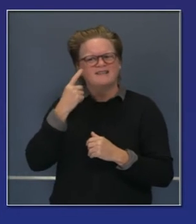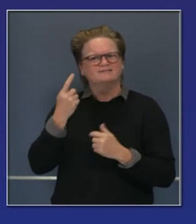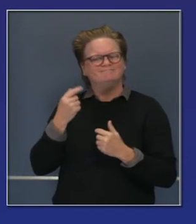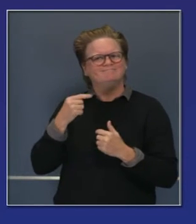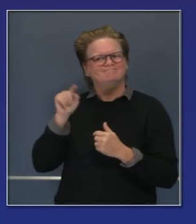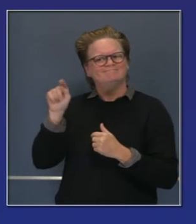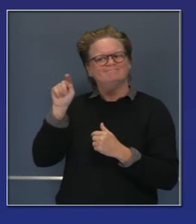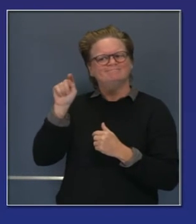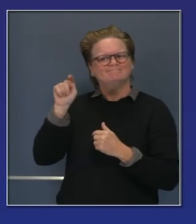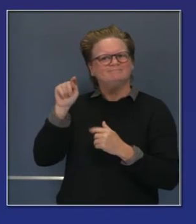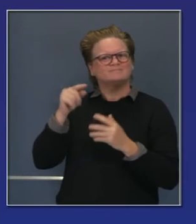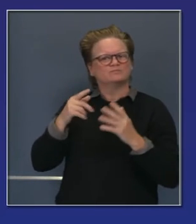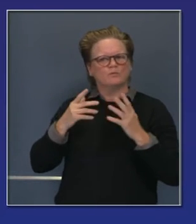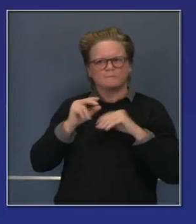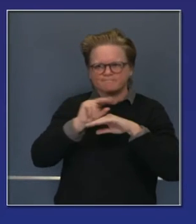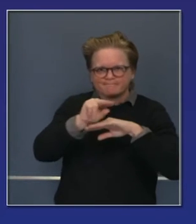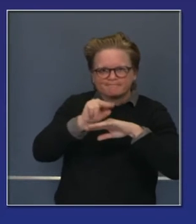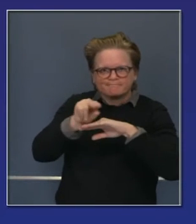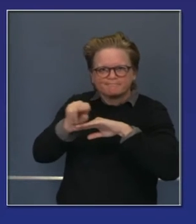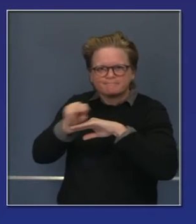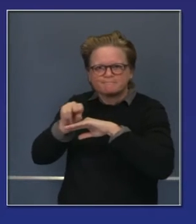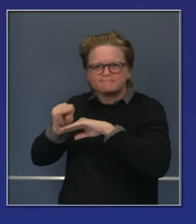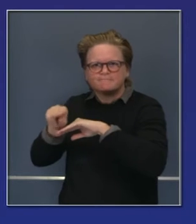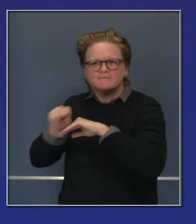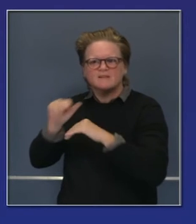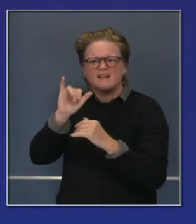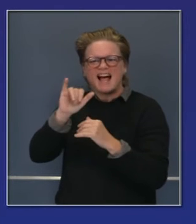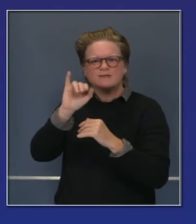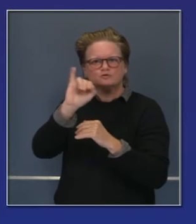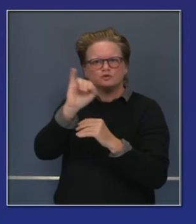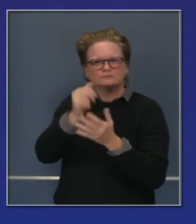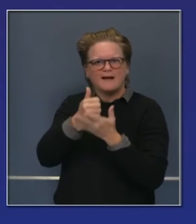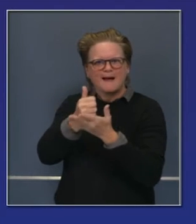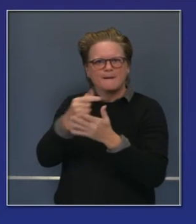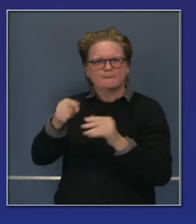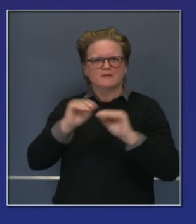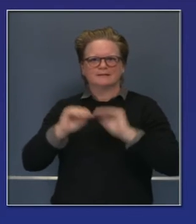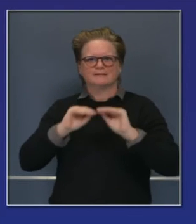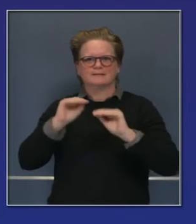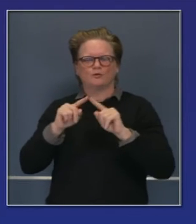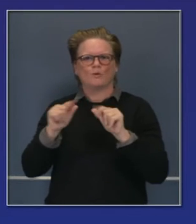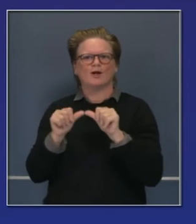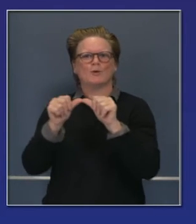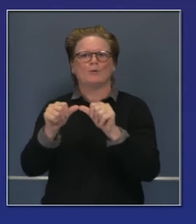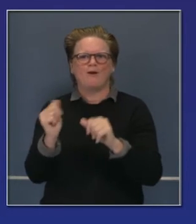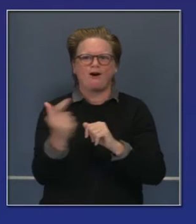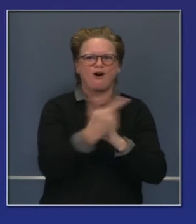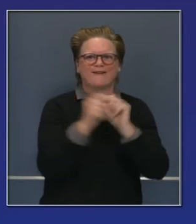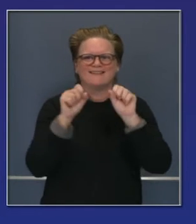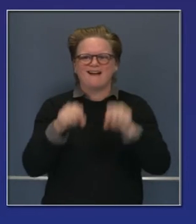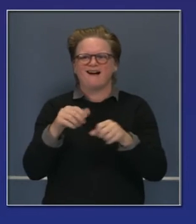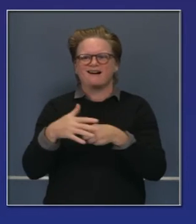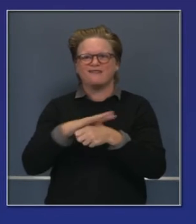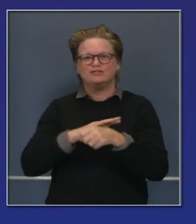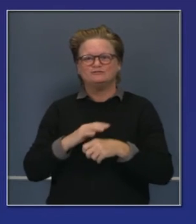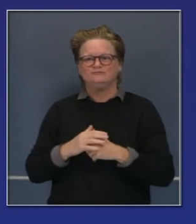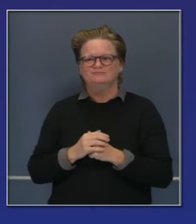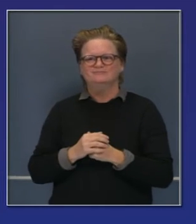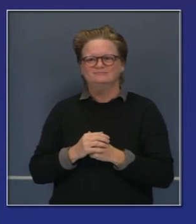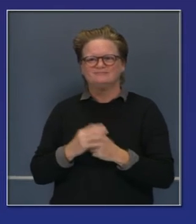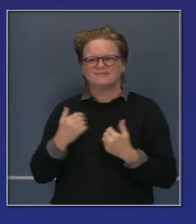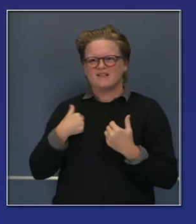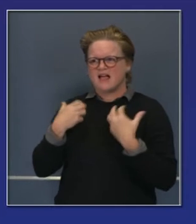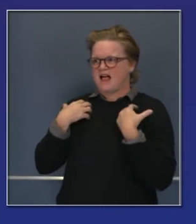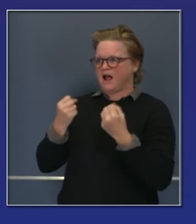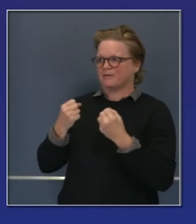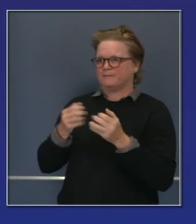de no permitir planes que vendan pólizas deficientes, por decirlo así. Que